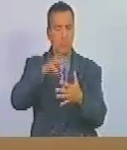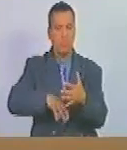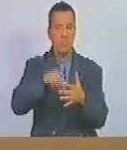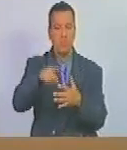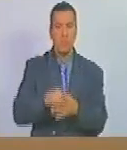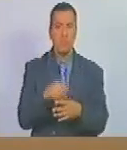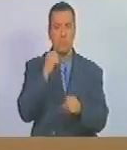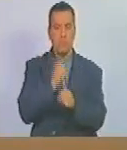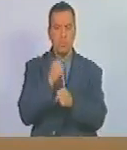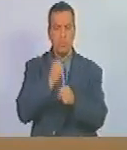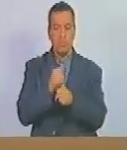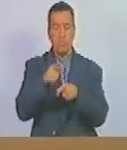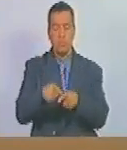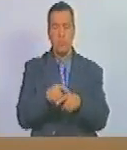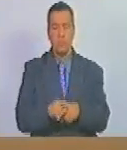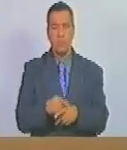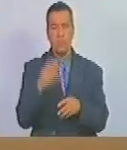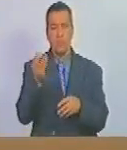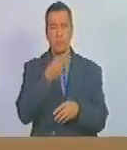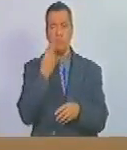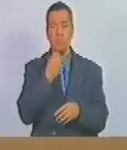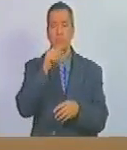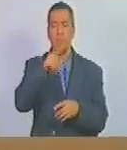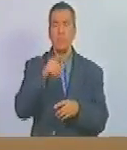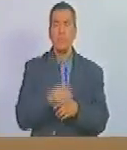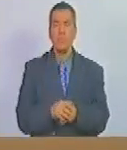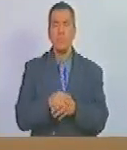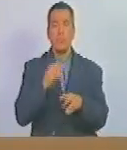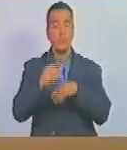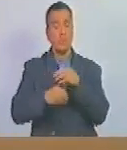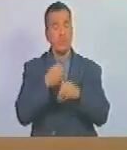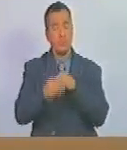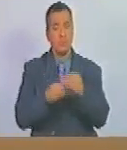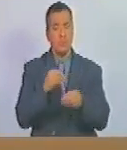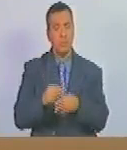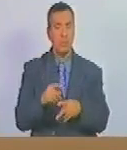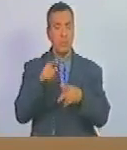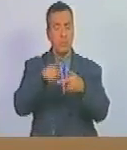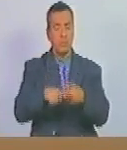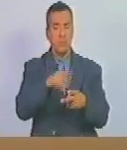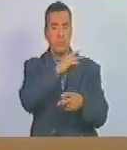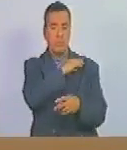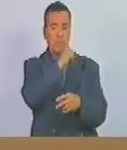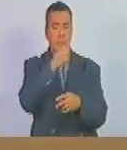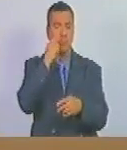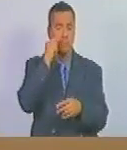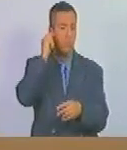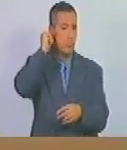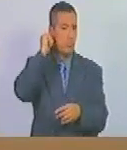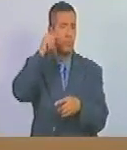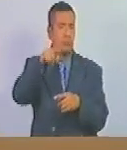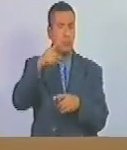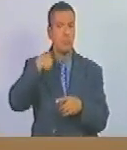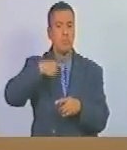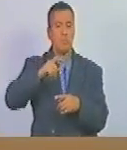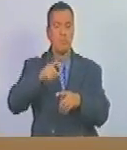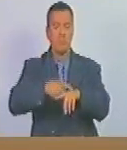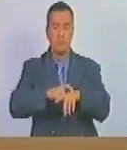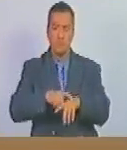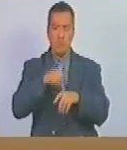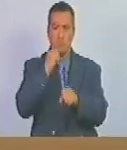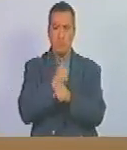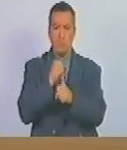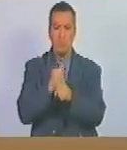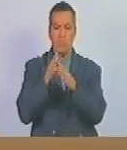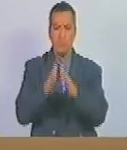el trabajo de las y los adolescentes realizados con la anuencia de la patrona o el patrono les da el carácter de